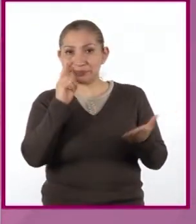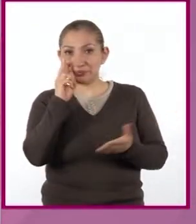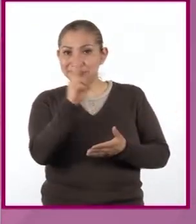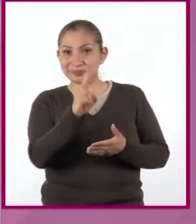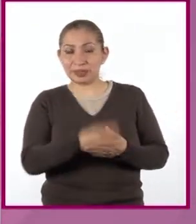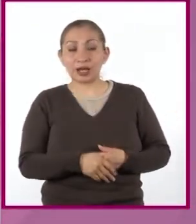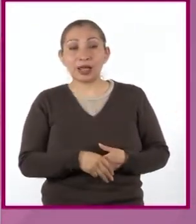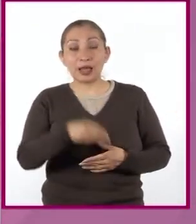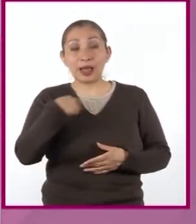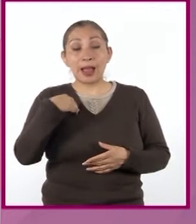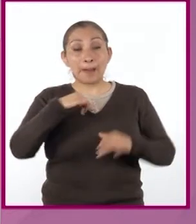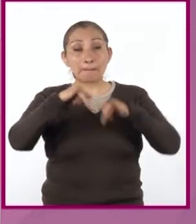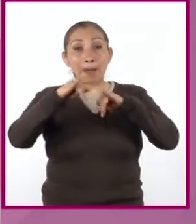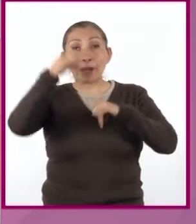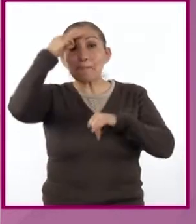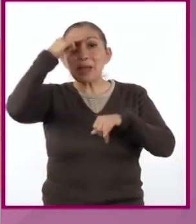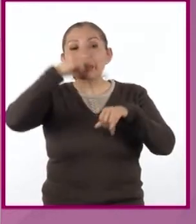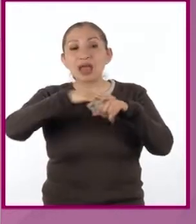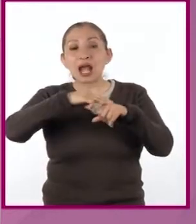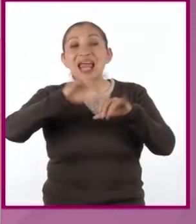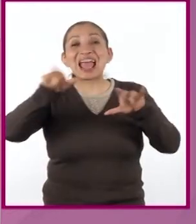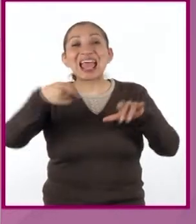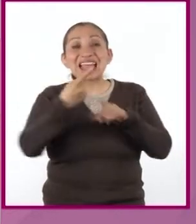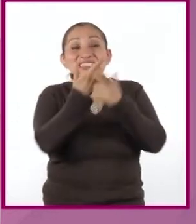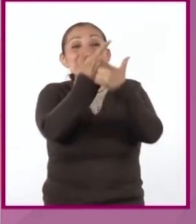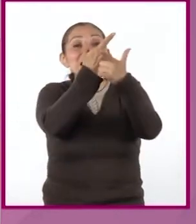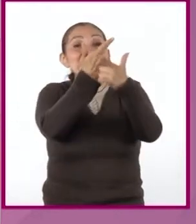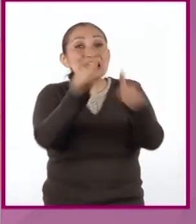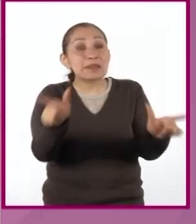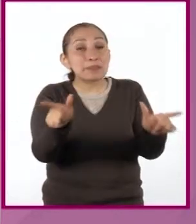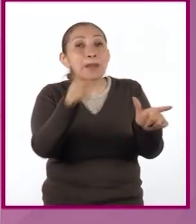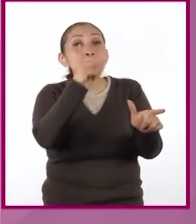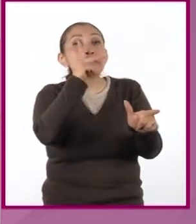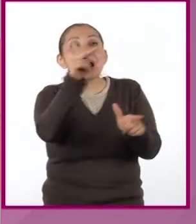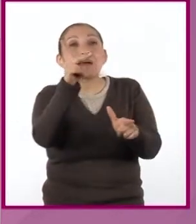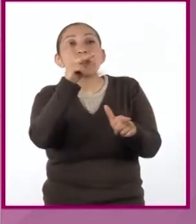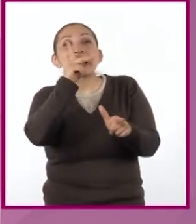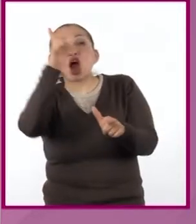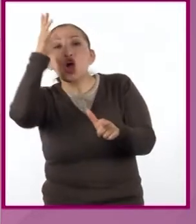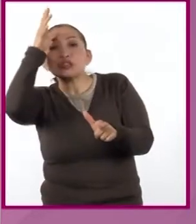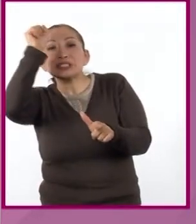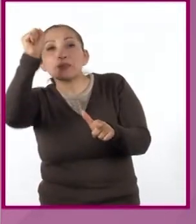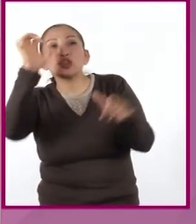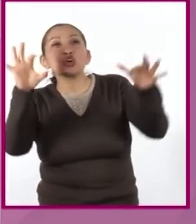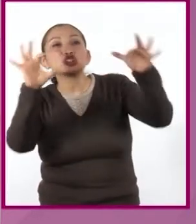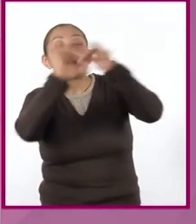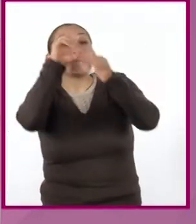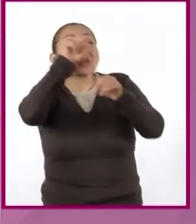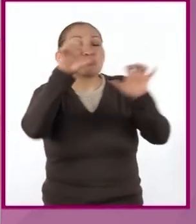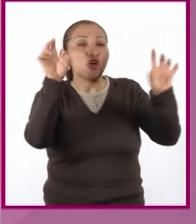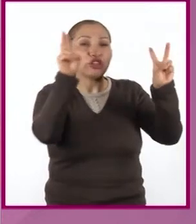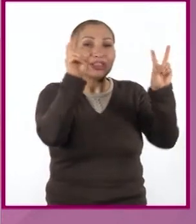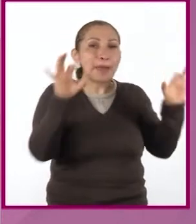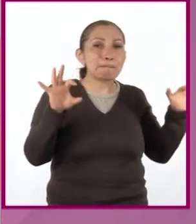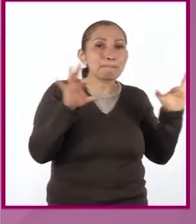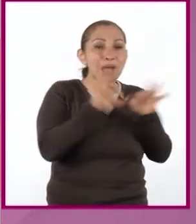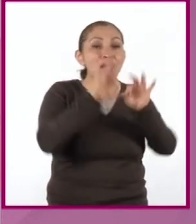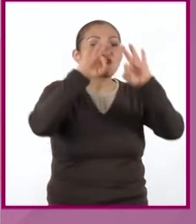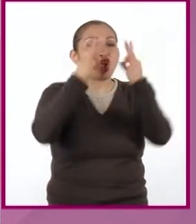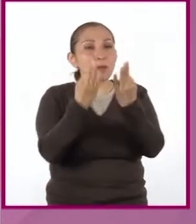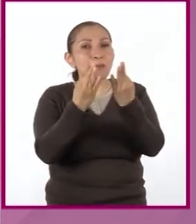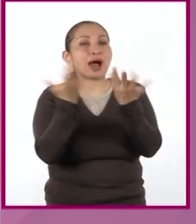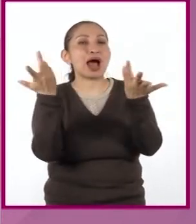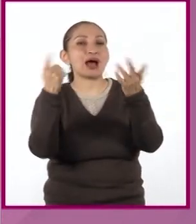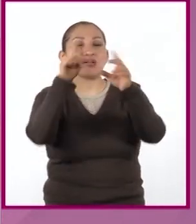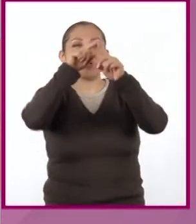Mapa mental. Asocia libremente conceptos e imágenes relativos al tema, usando formas como